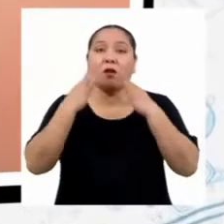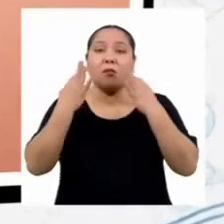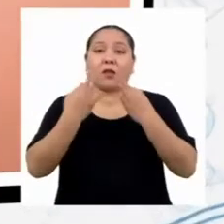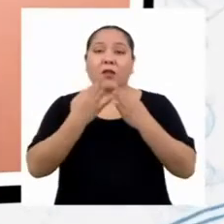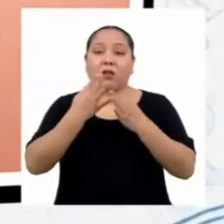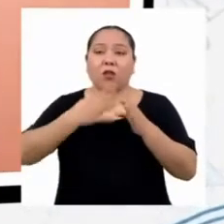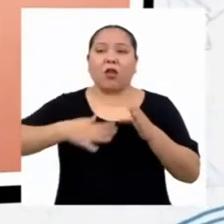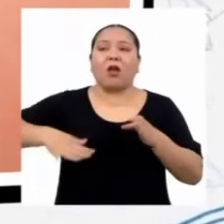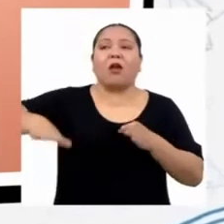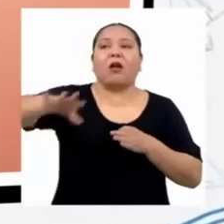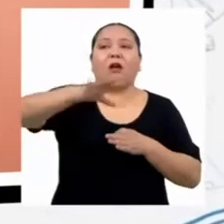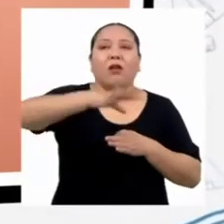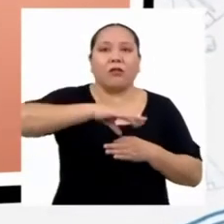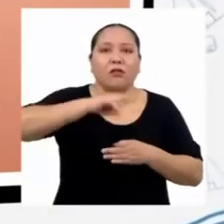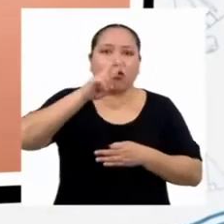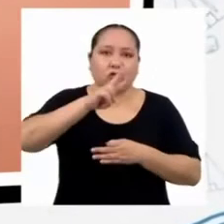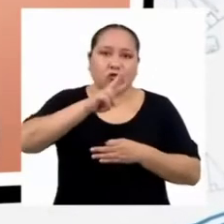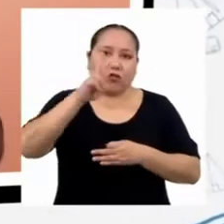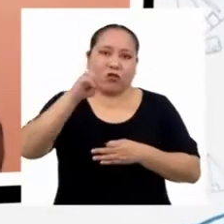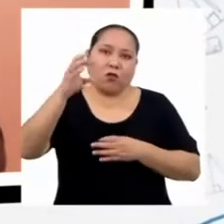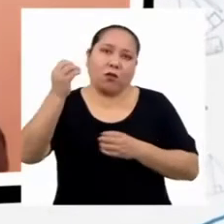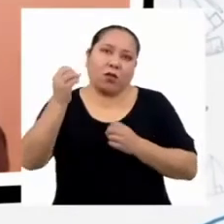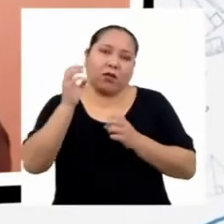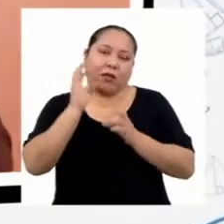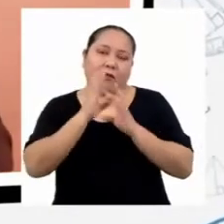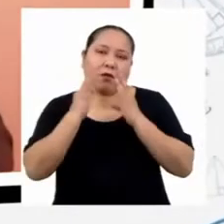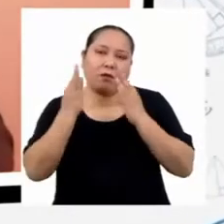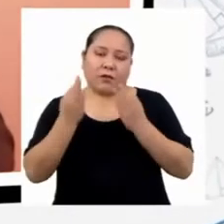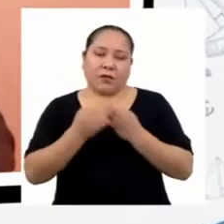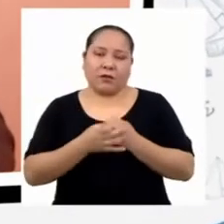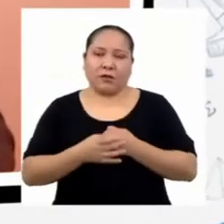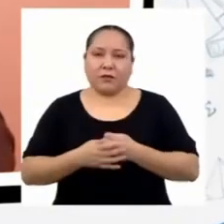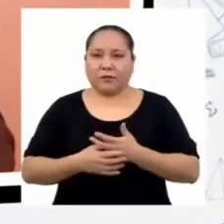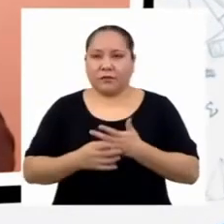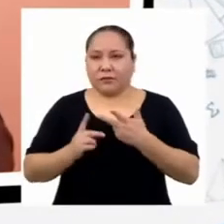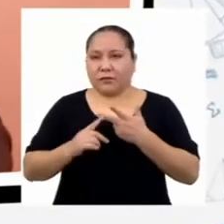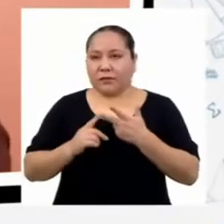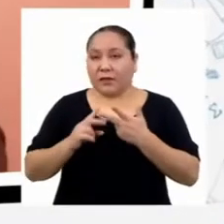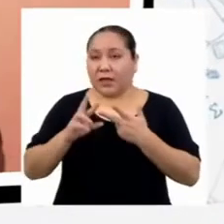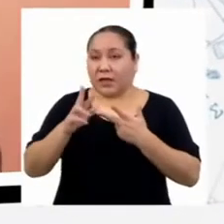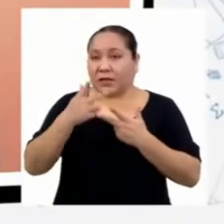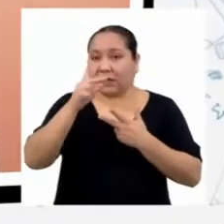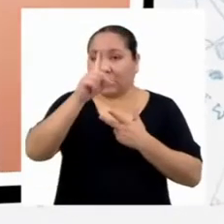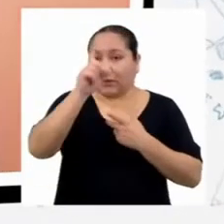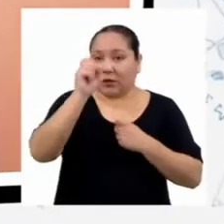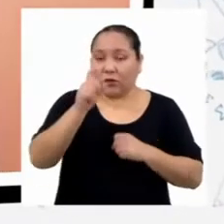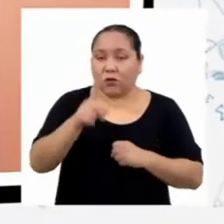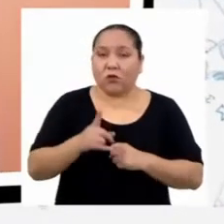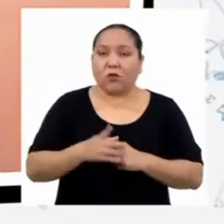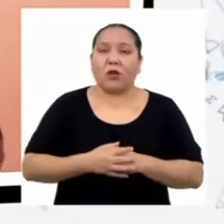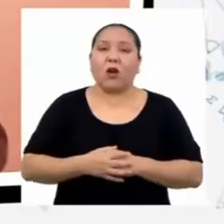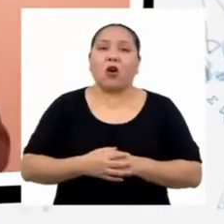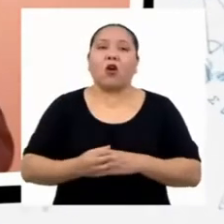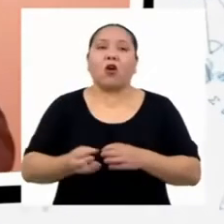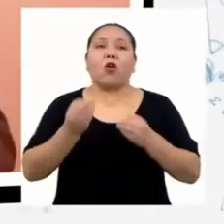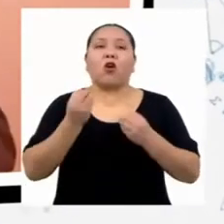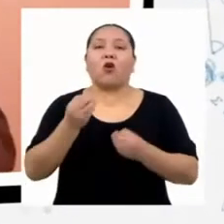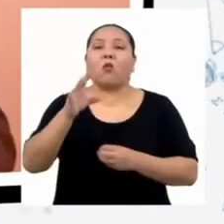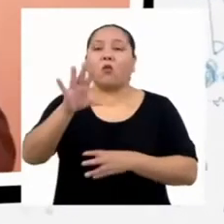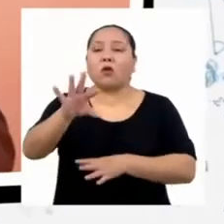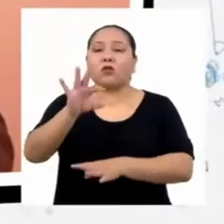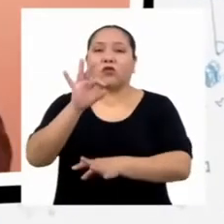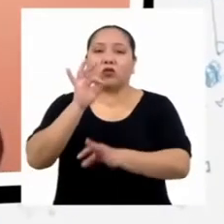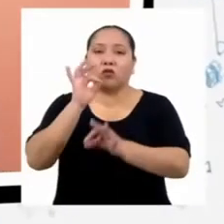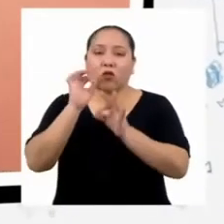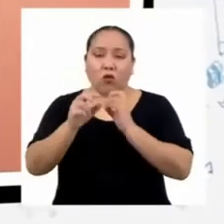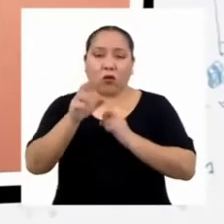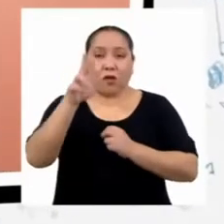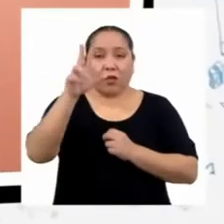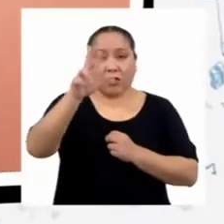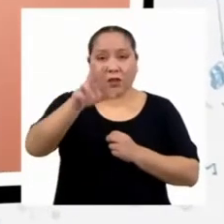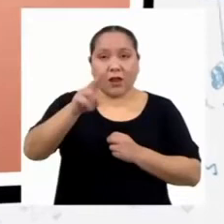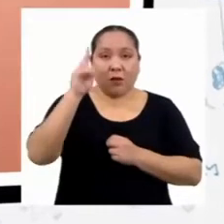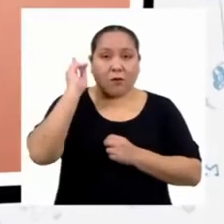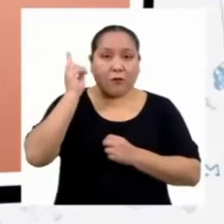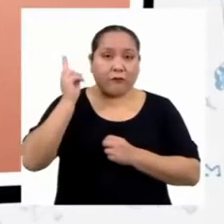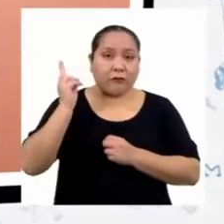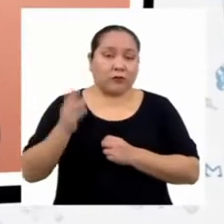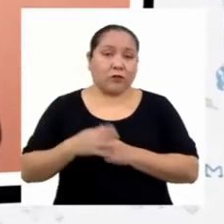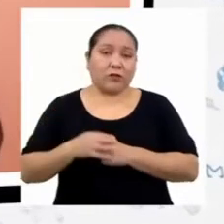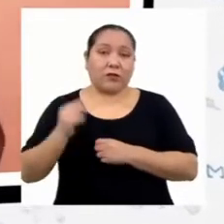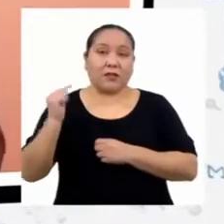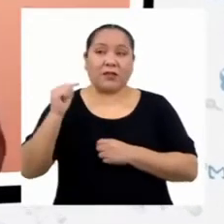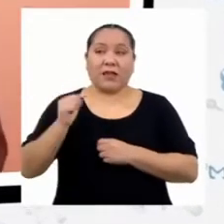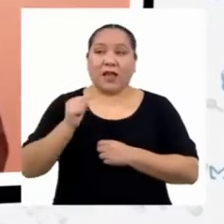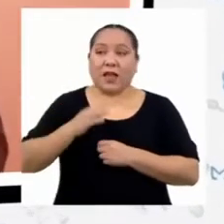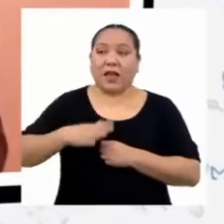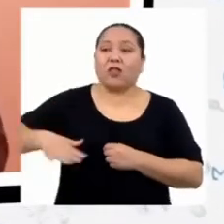de los 220? Mi tercera pregunta es ¿Cómo selecciono a los 3 docentes